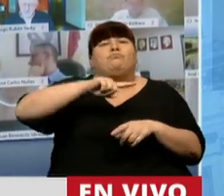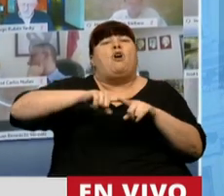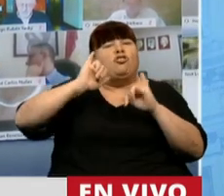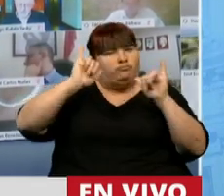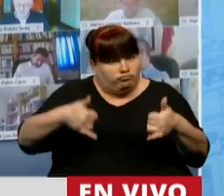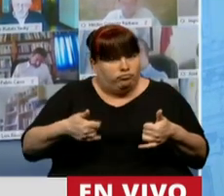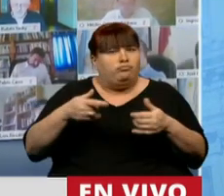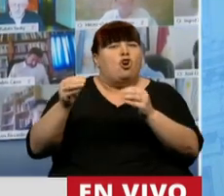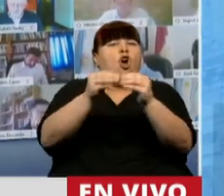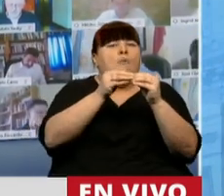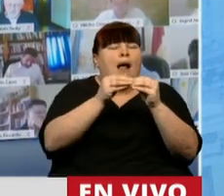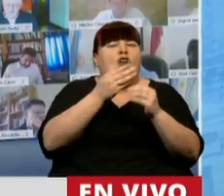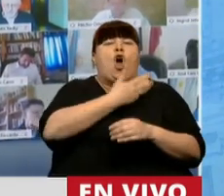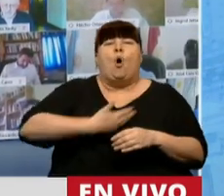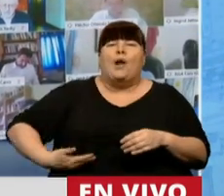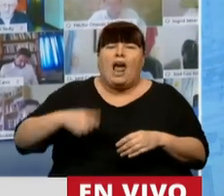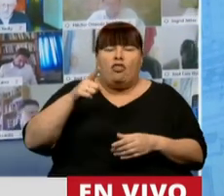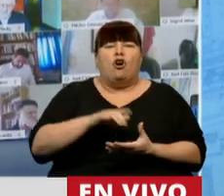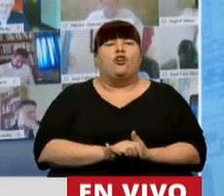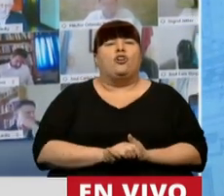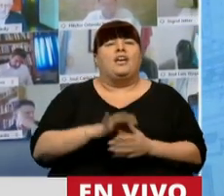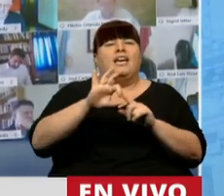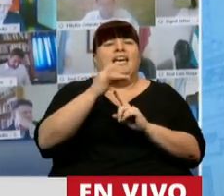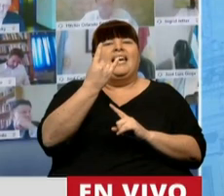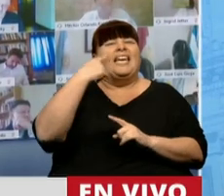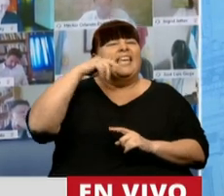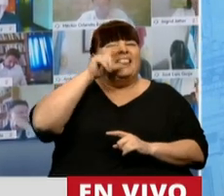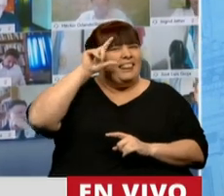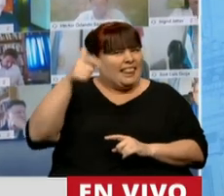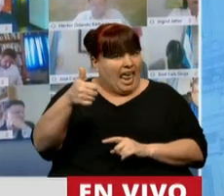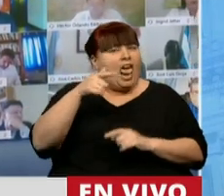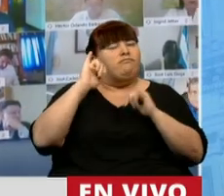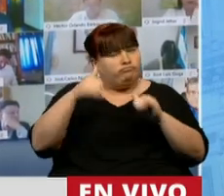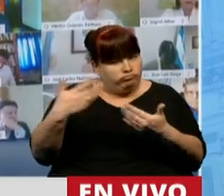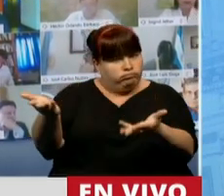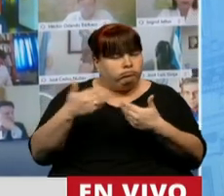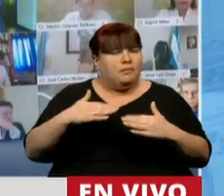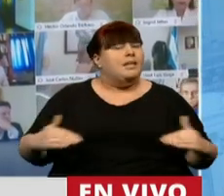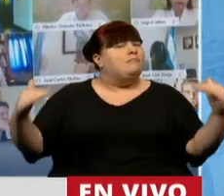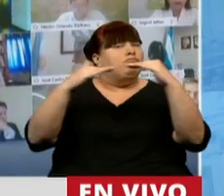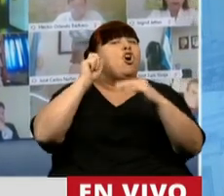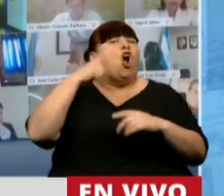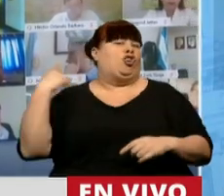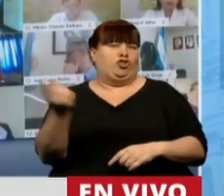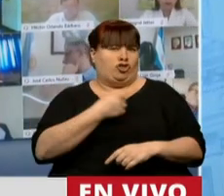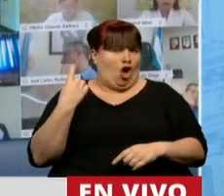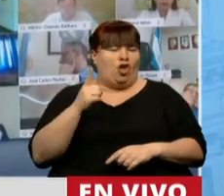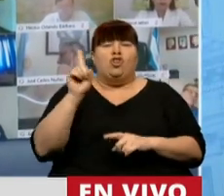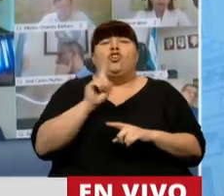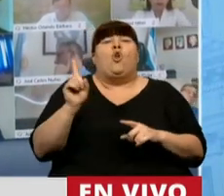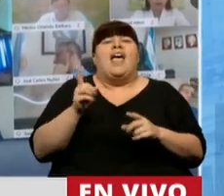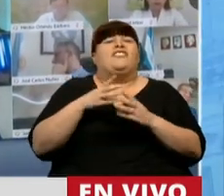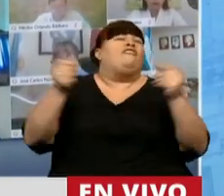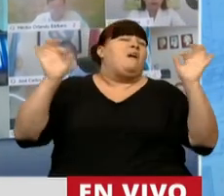política del compañero gobernador Ricardo Quintela. La paridad es un logro colectivo, no es el